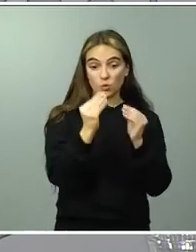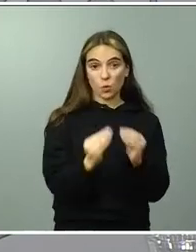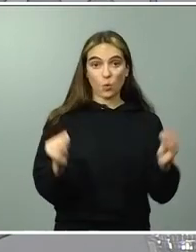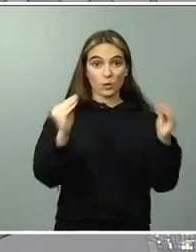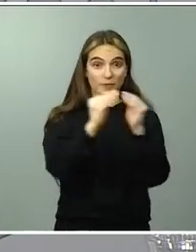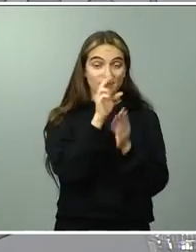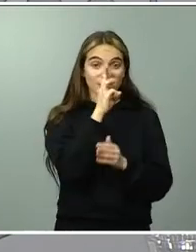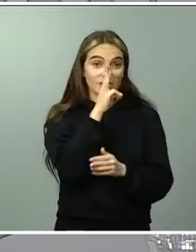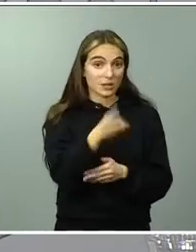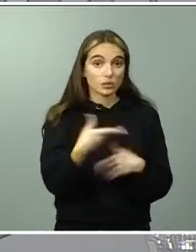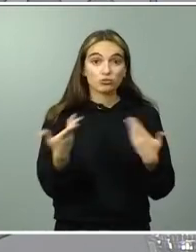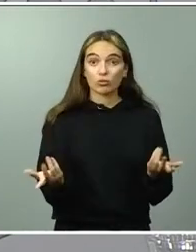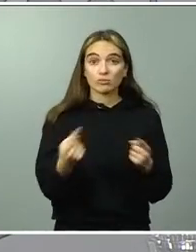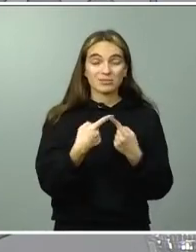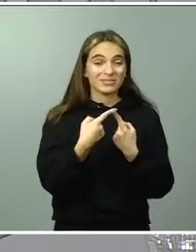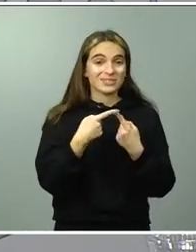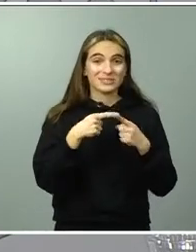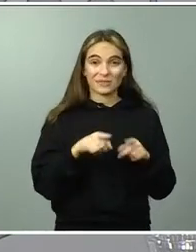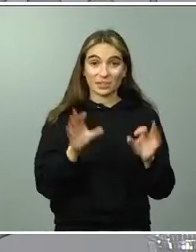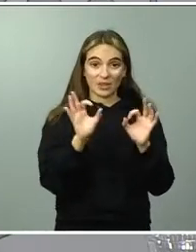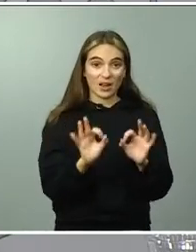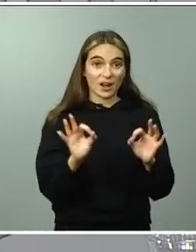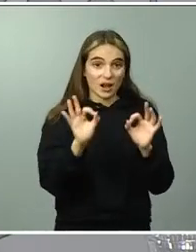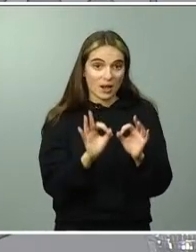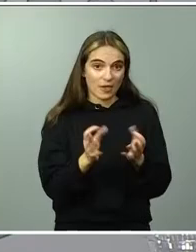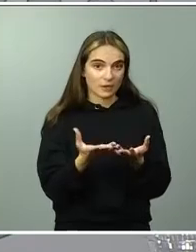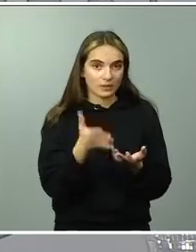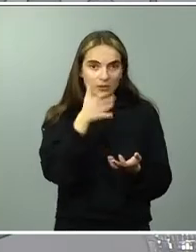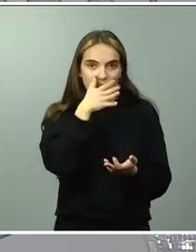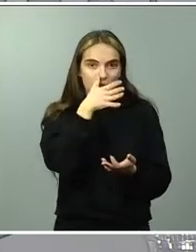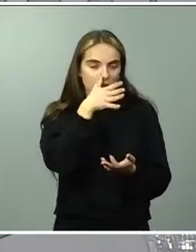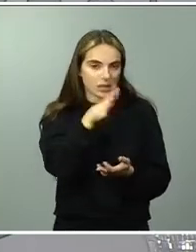ninguna diferencia con respecto a cualquier otra sanción administrativa